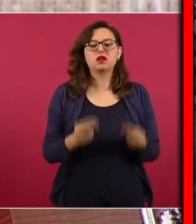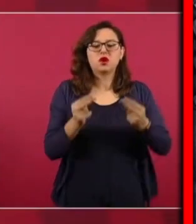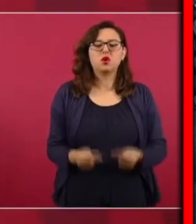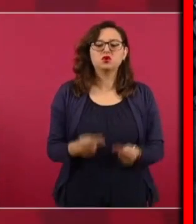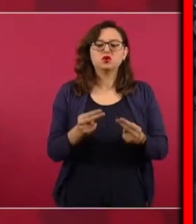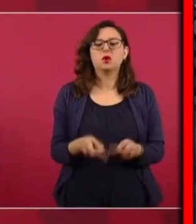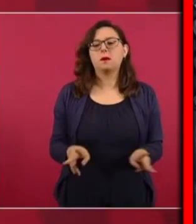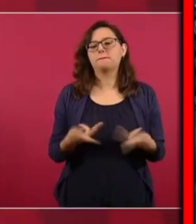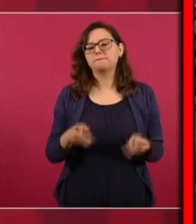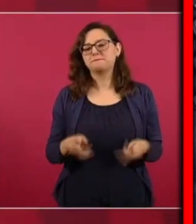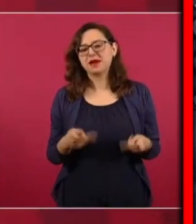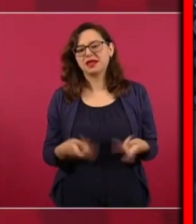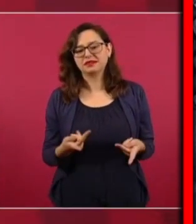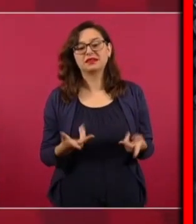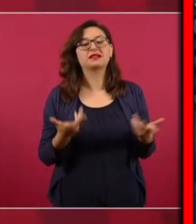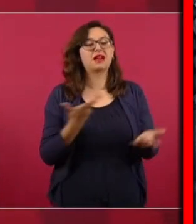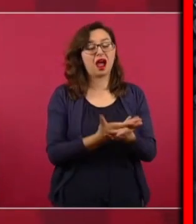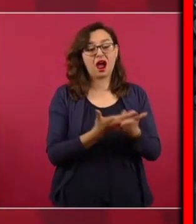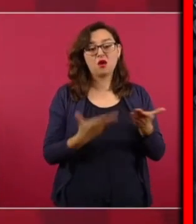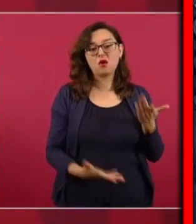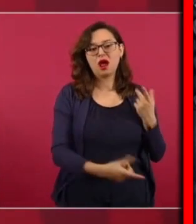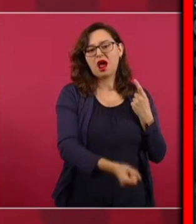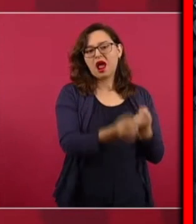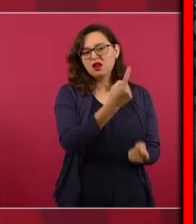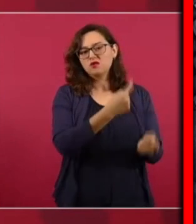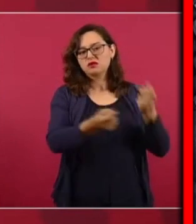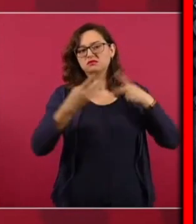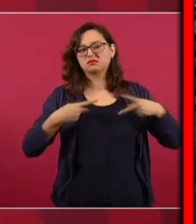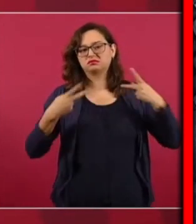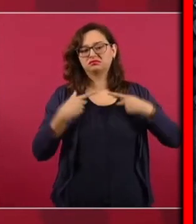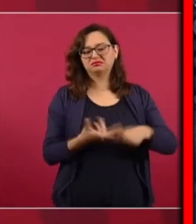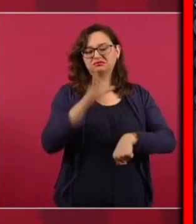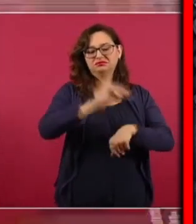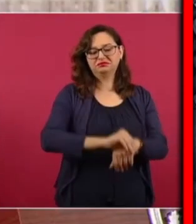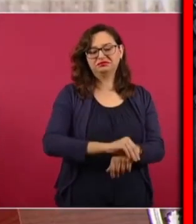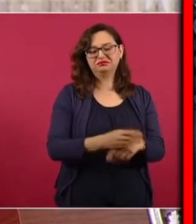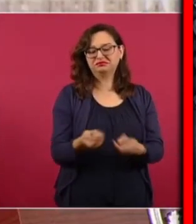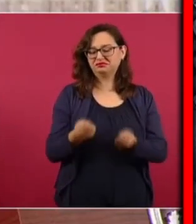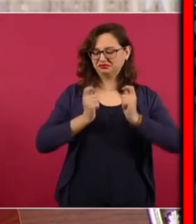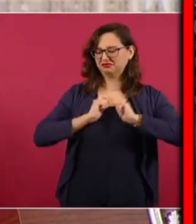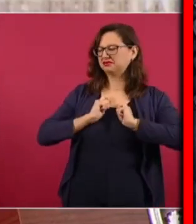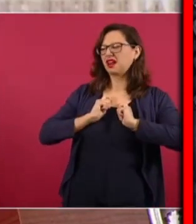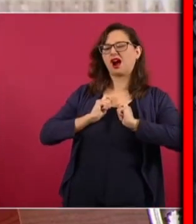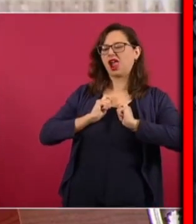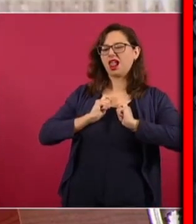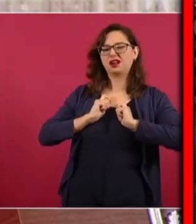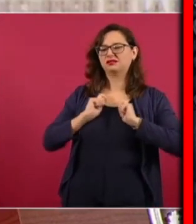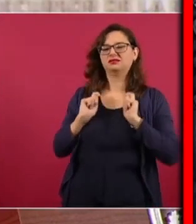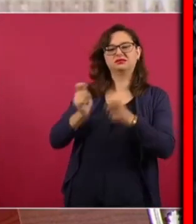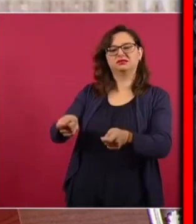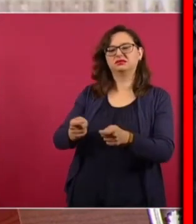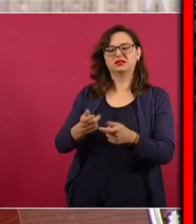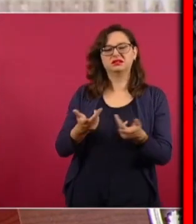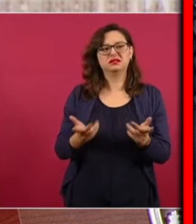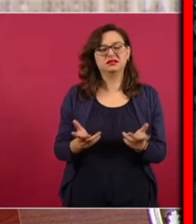están devolviendo concesiones porque tienen que pagar un impuesto un